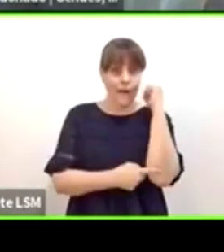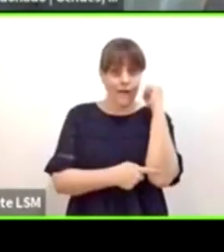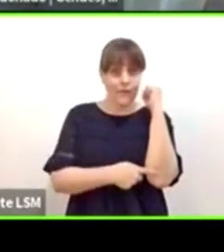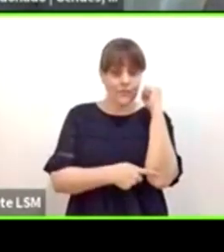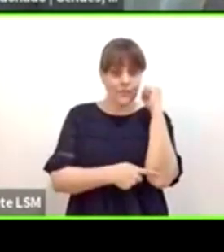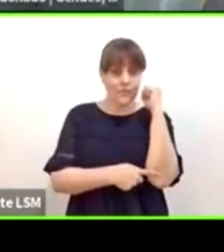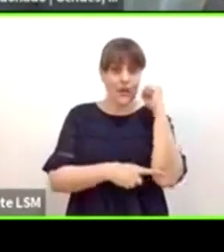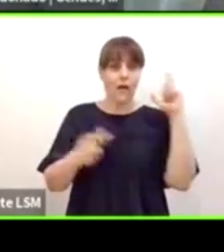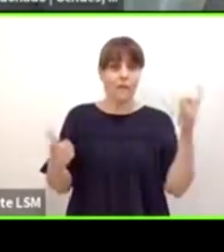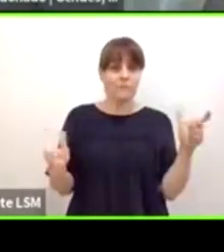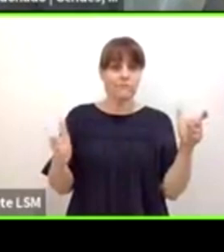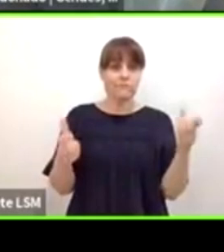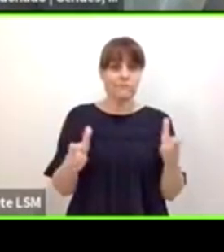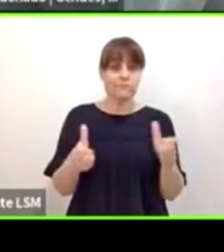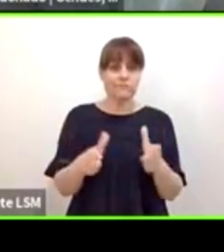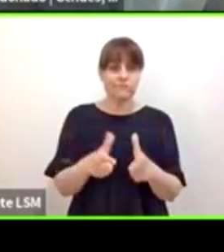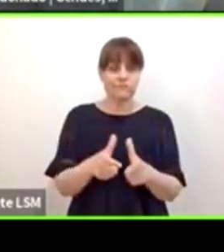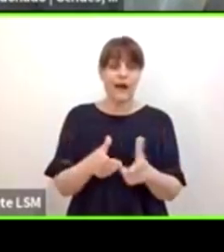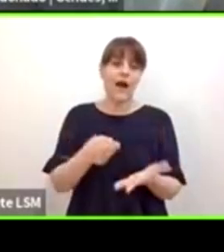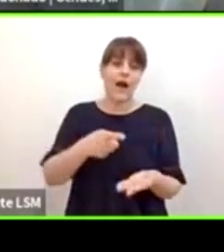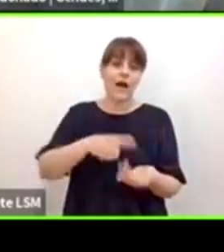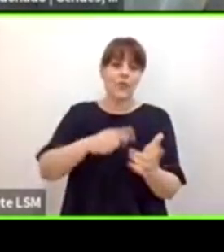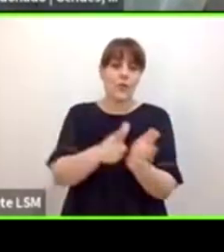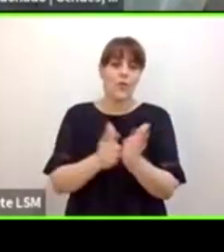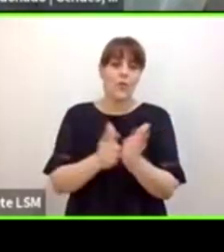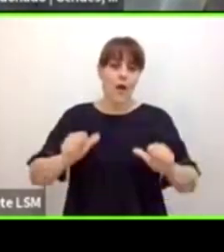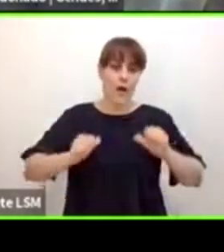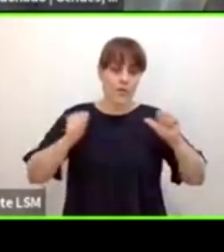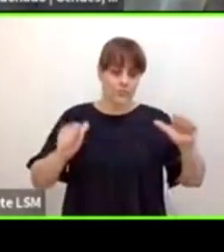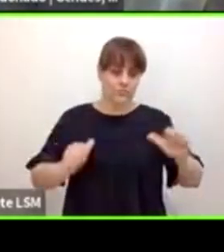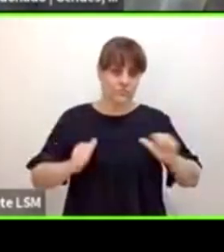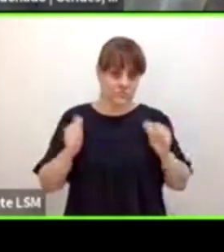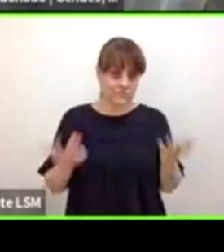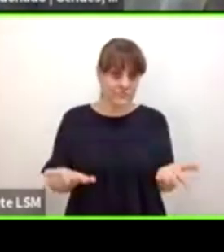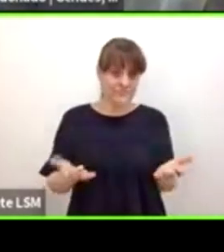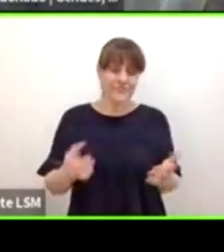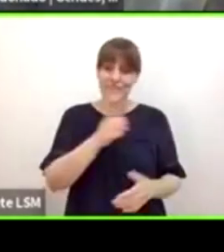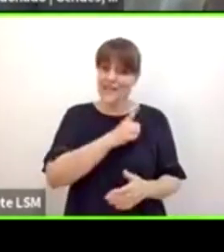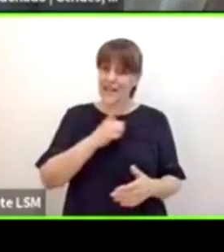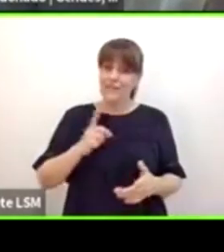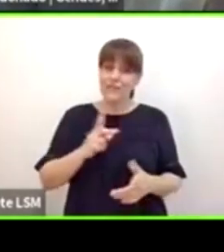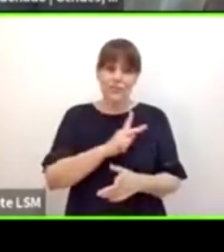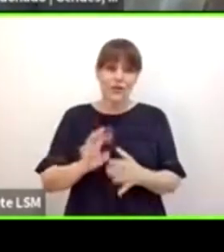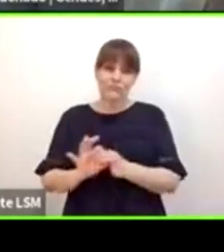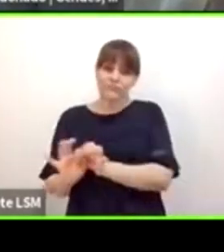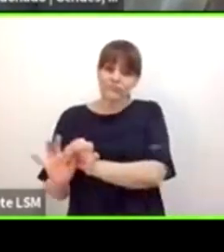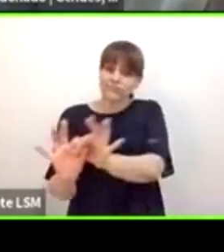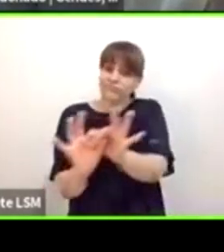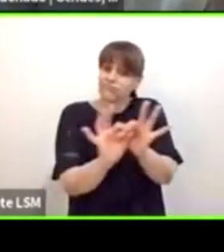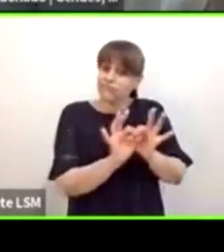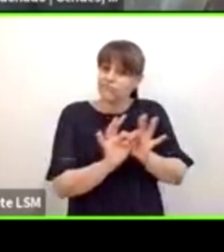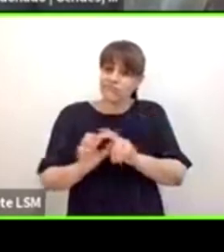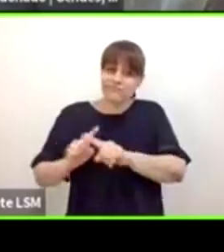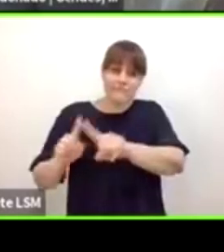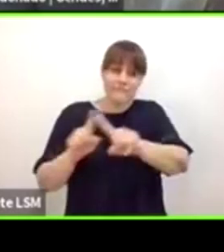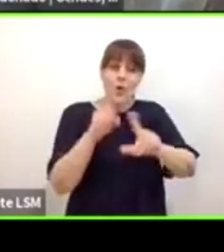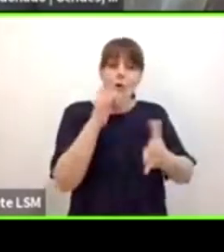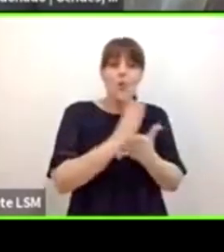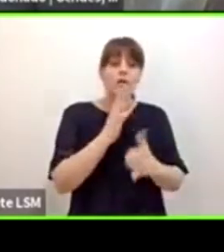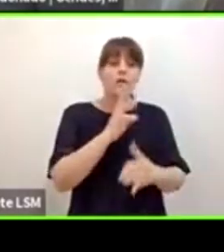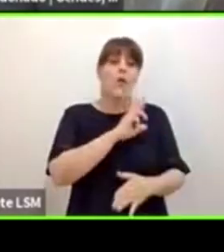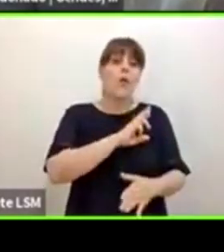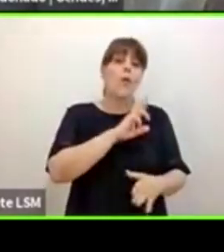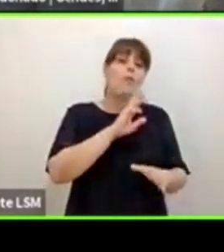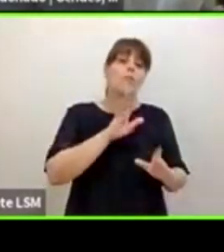adolescentes que se lleve a cabo o sea tenemos que creo que unir fuerzas de todas partes no solamente de la institución pública para dar esa